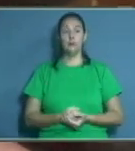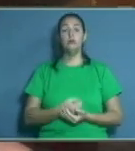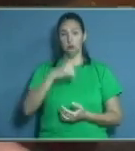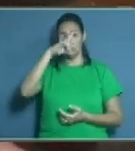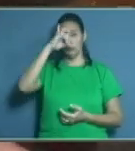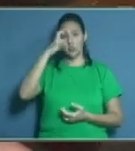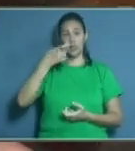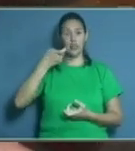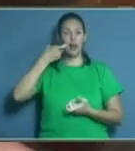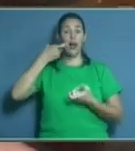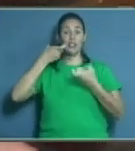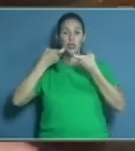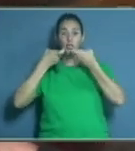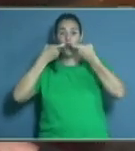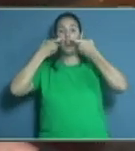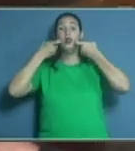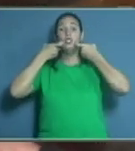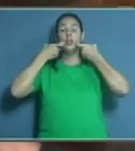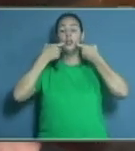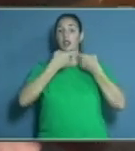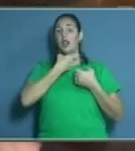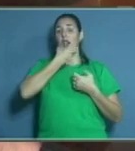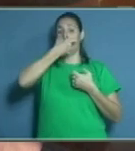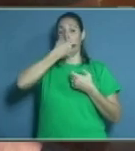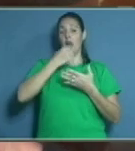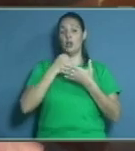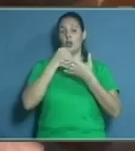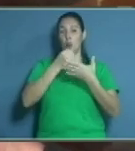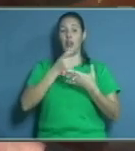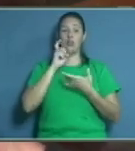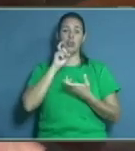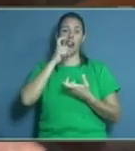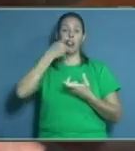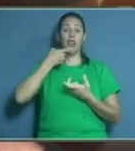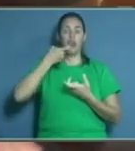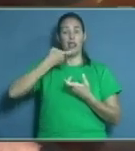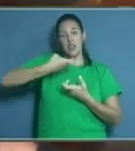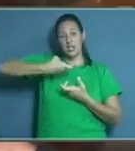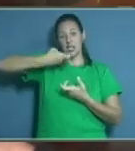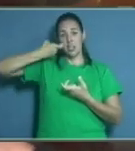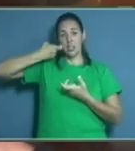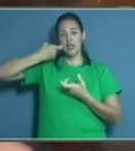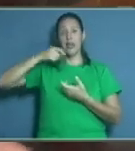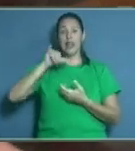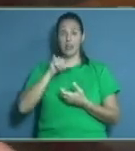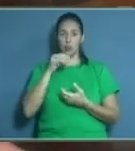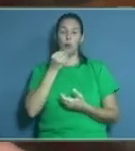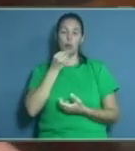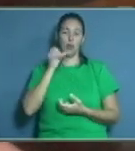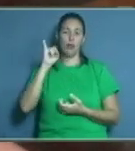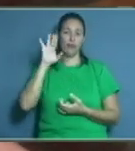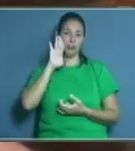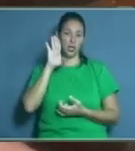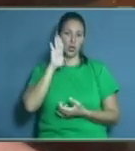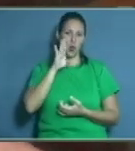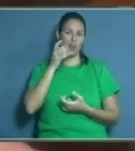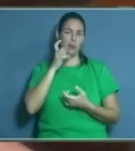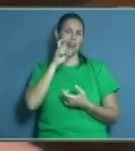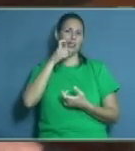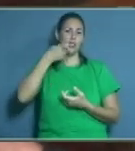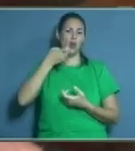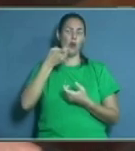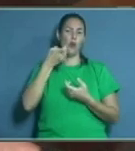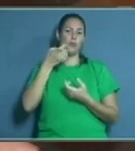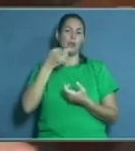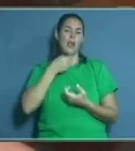porque es un ganchito que sujeta la prótesis al diente y eso causa la caries. Va comiendo lo